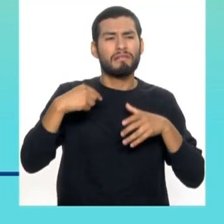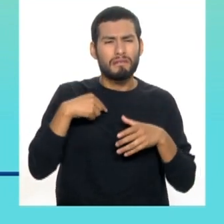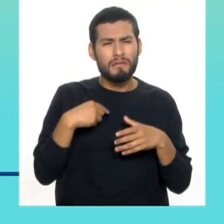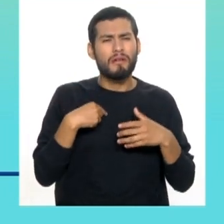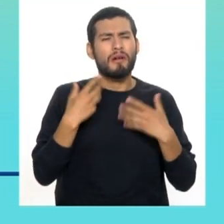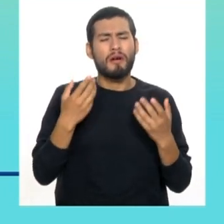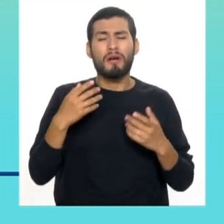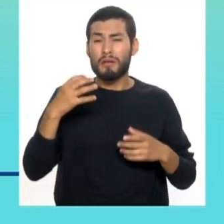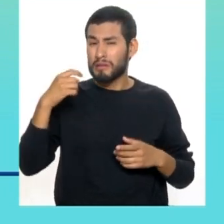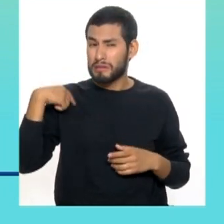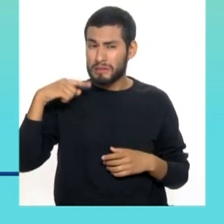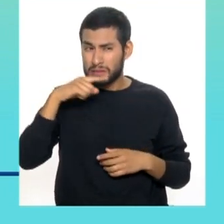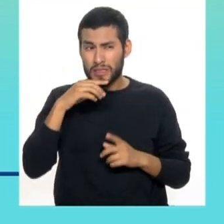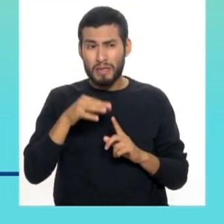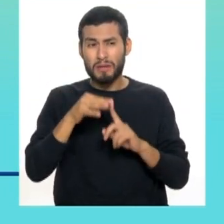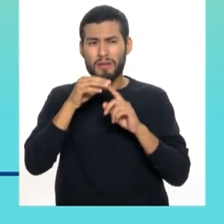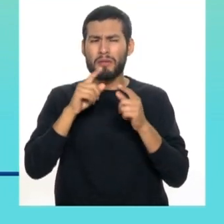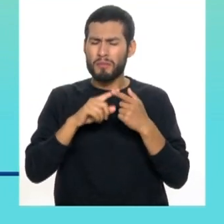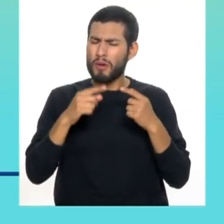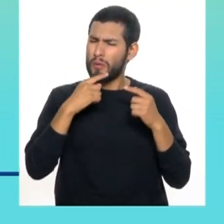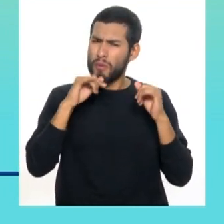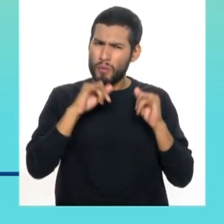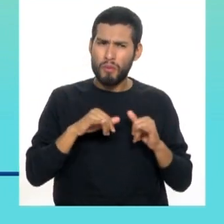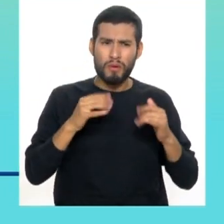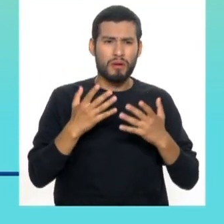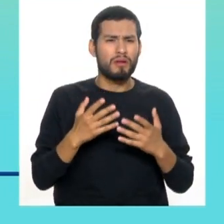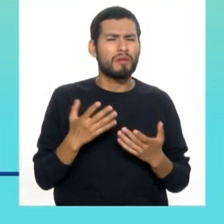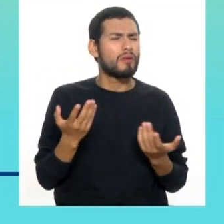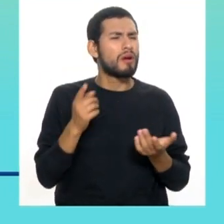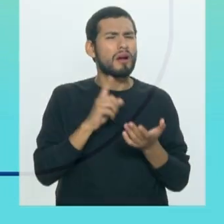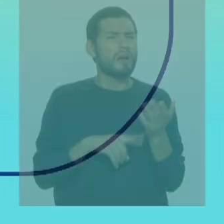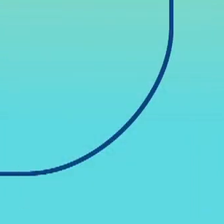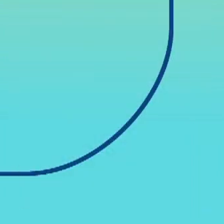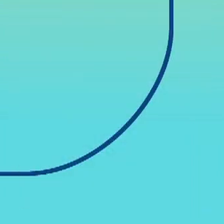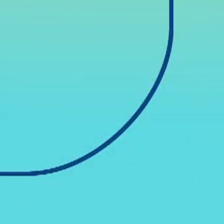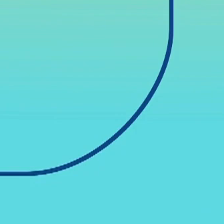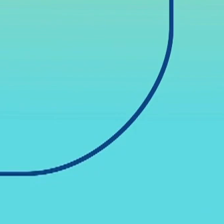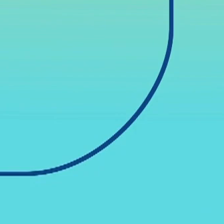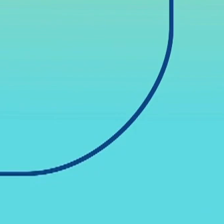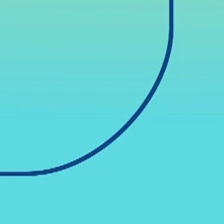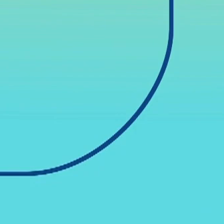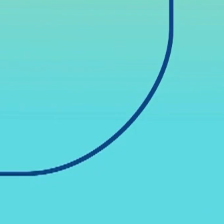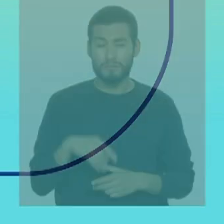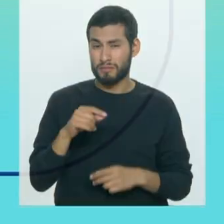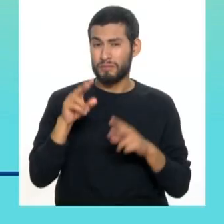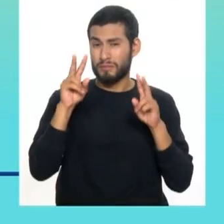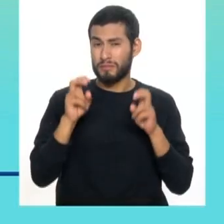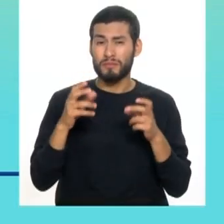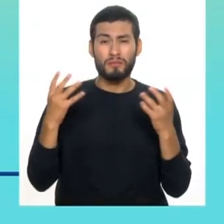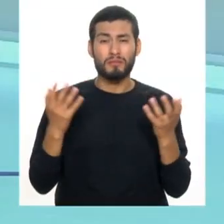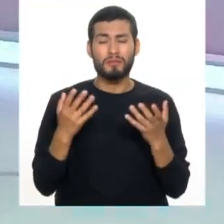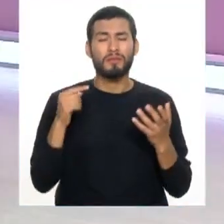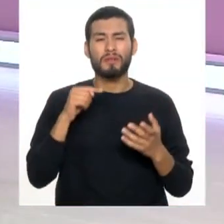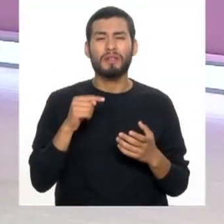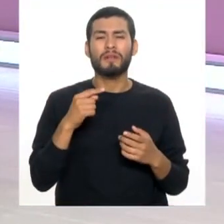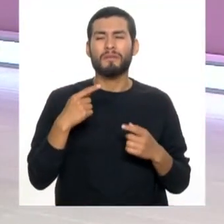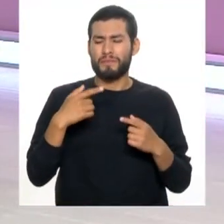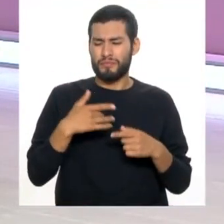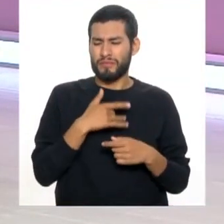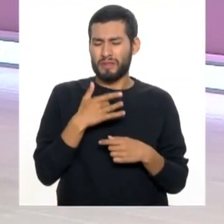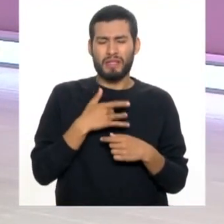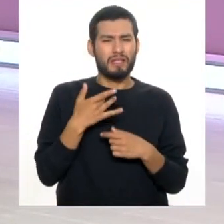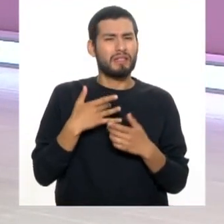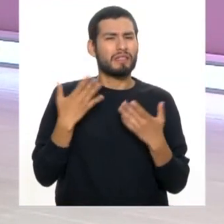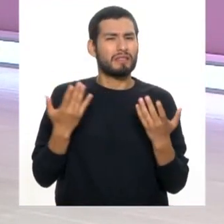con una pasta dental especial, pero sigue igual. ¿Qué más puedo hacer? Acá hay un tema más vinculado con la sensación.